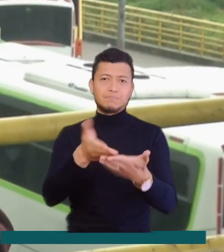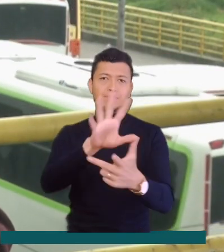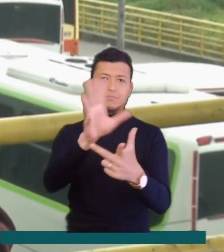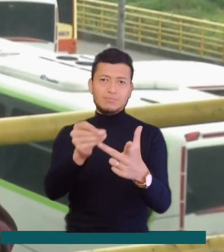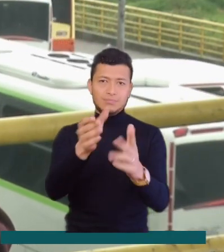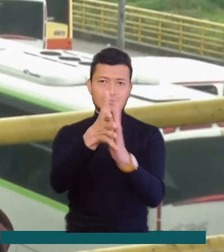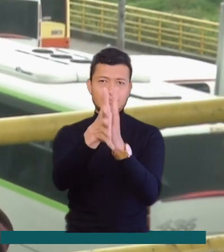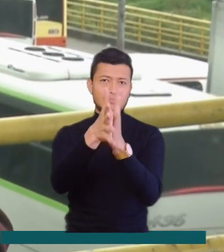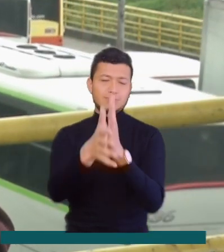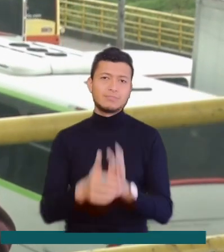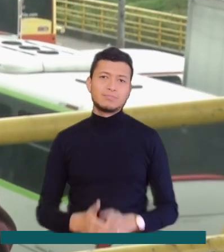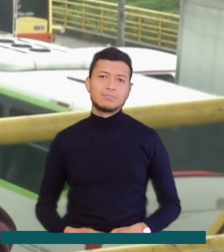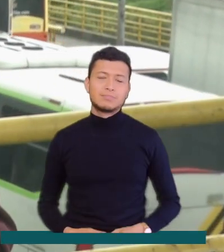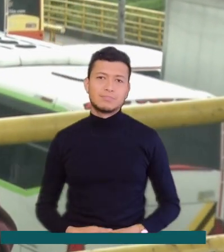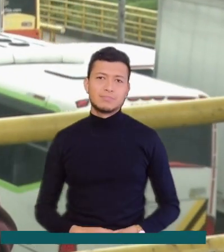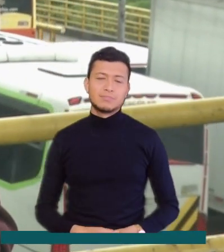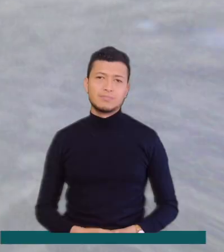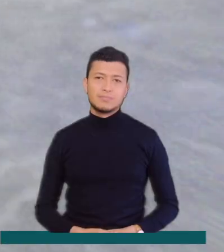Enlace 13.